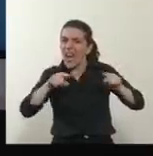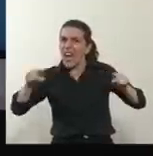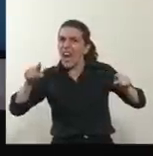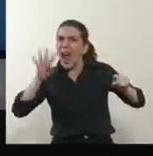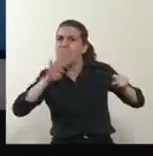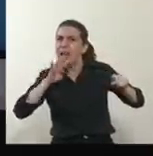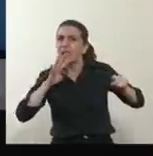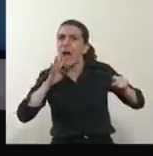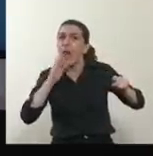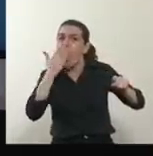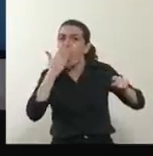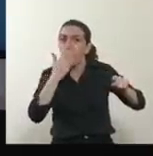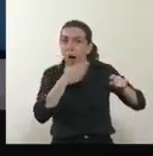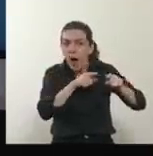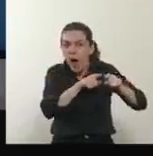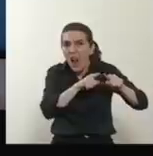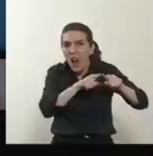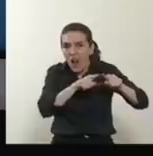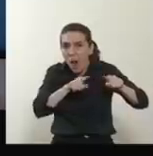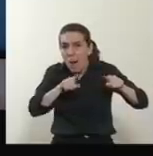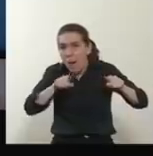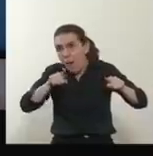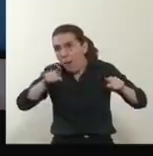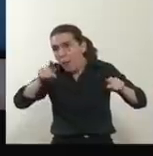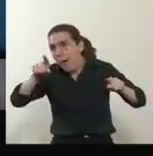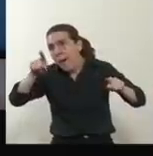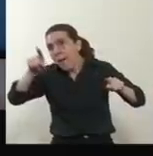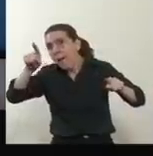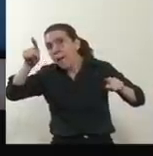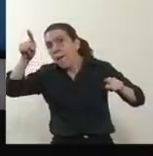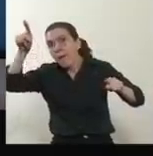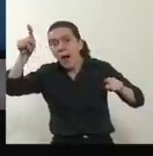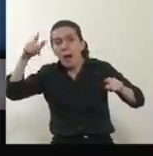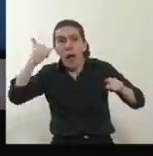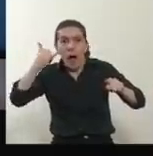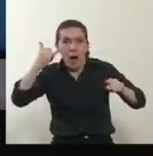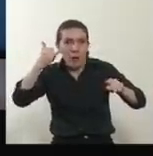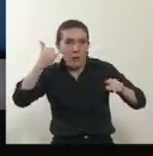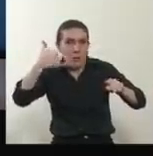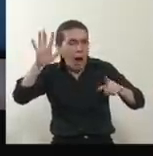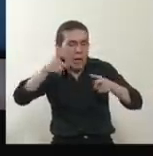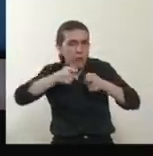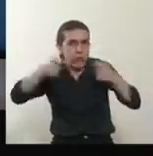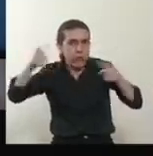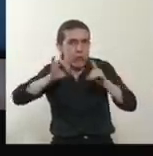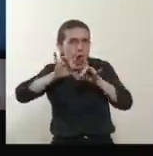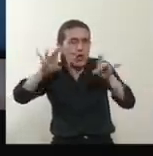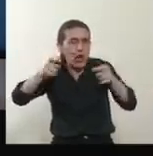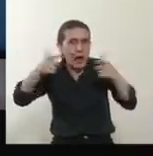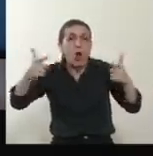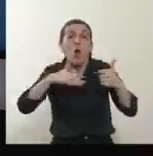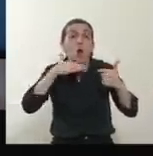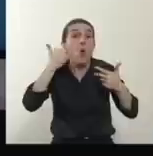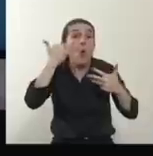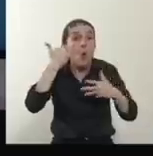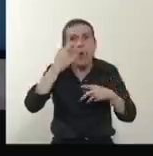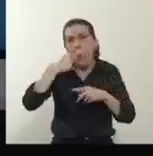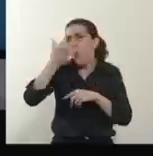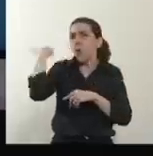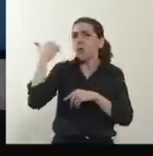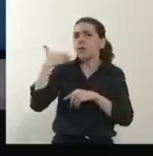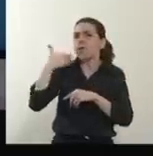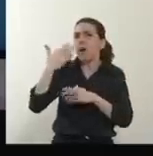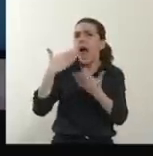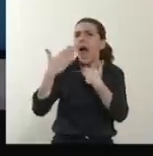Miren cómo ha subido Córdoba. El pico de contagios de Córdoba. Déjenme mostrarles Jujuy, que hablamos la última vez con el